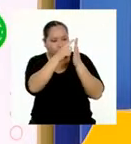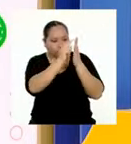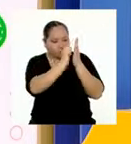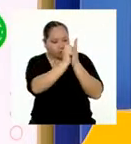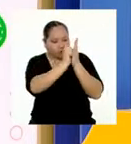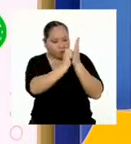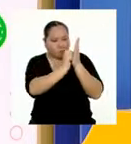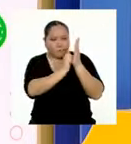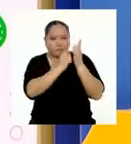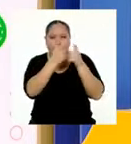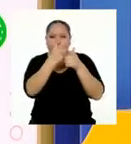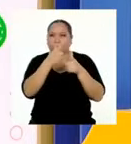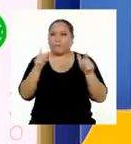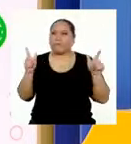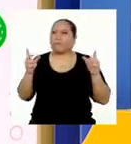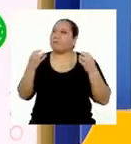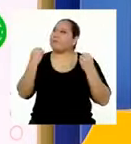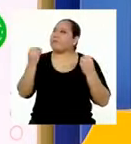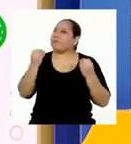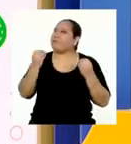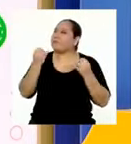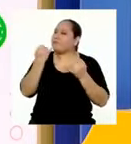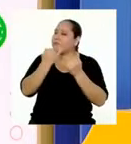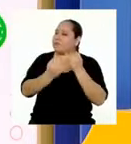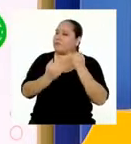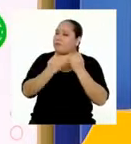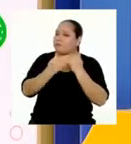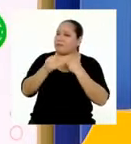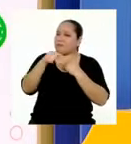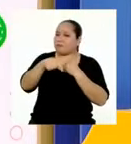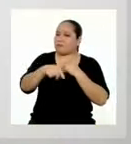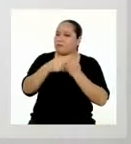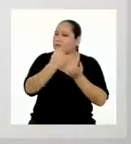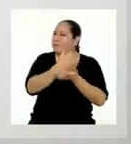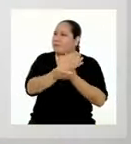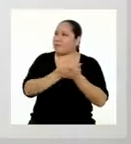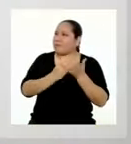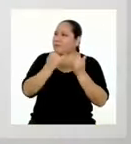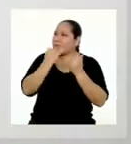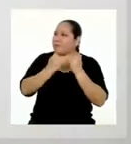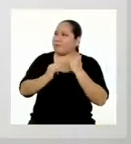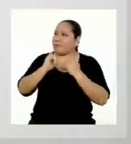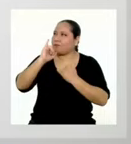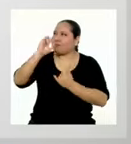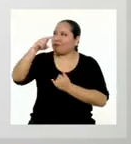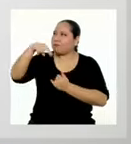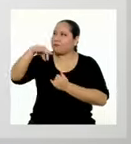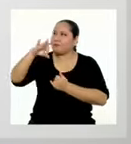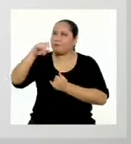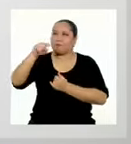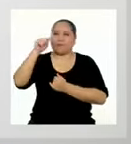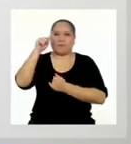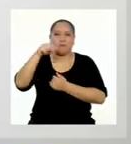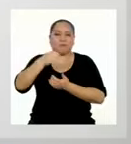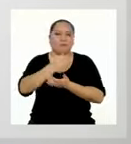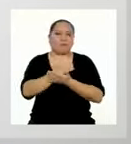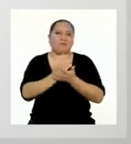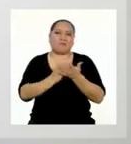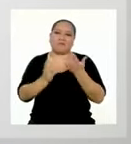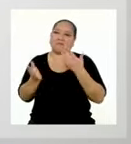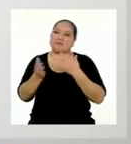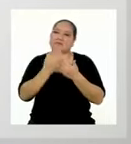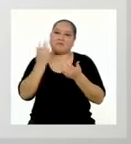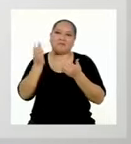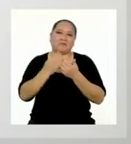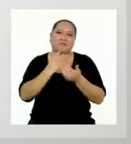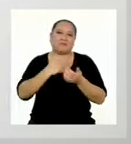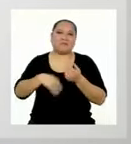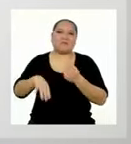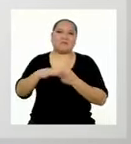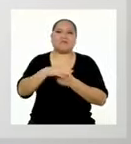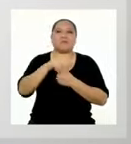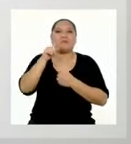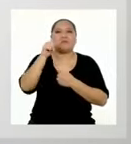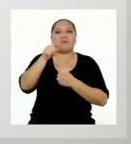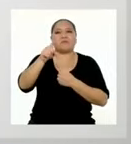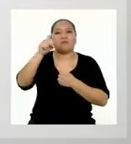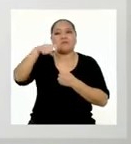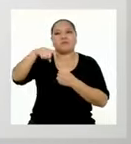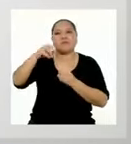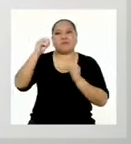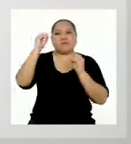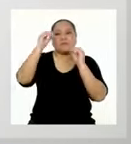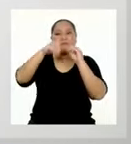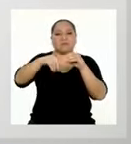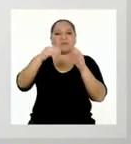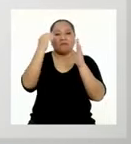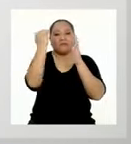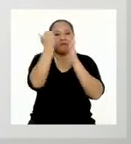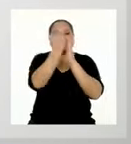¿cómo empezamos a hacer la versión final de la infografía? Esta parte es la más fácil de todas, porque solo tienes que poner